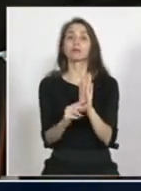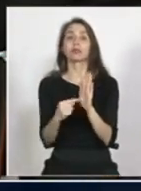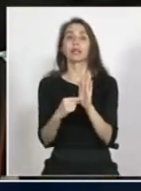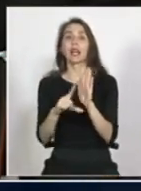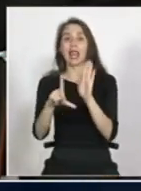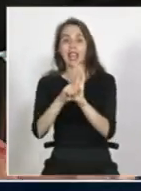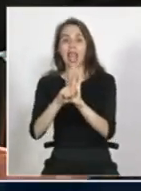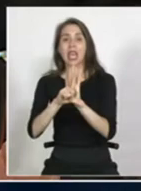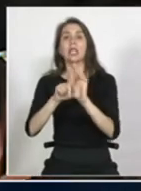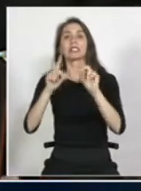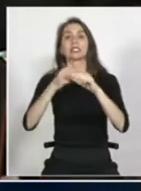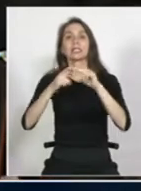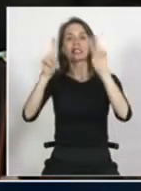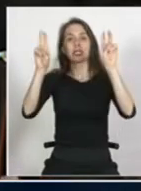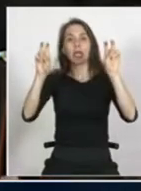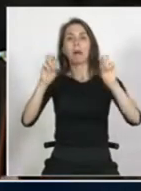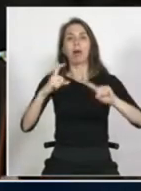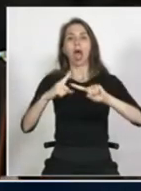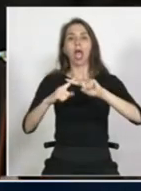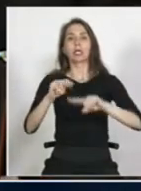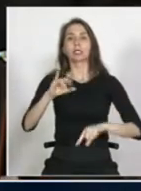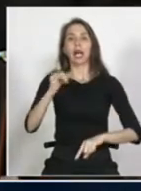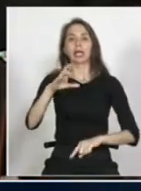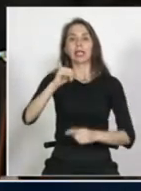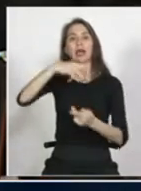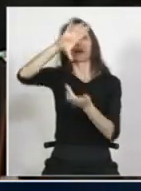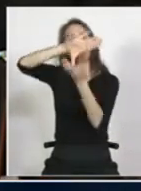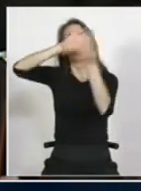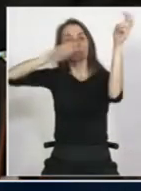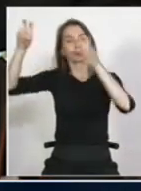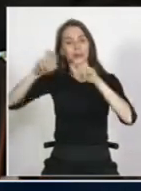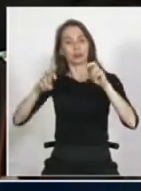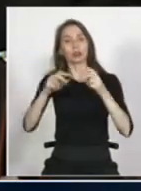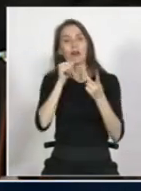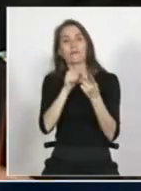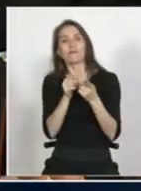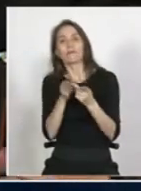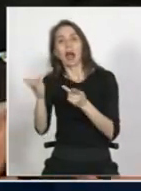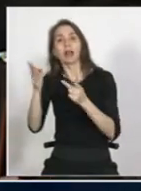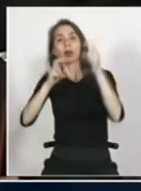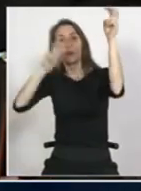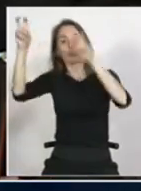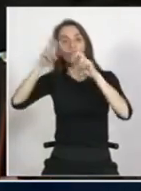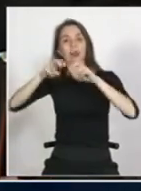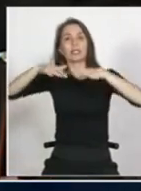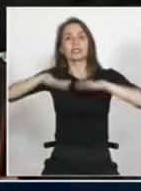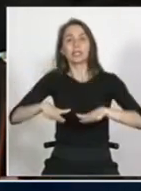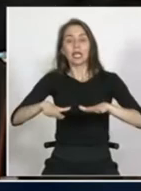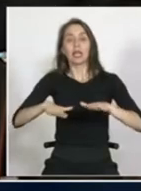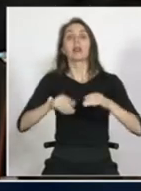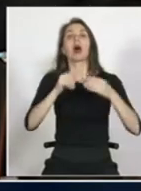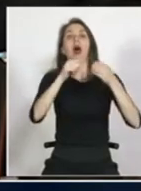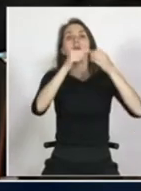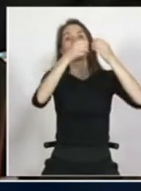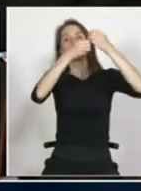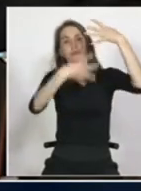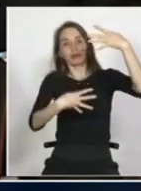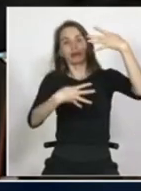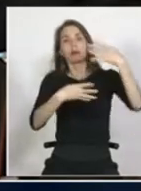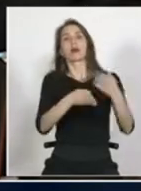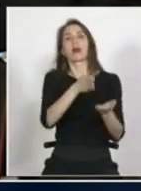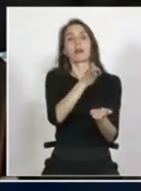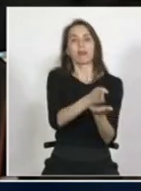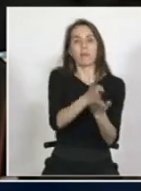extranjería, con el otro brazo, digamos, de migración, porque obviamente tiene un catálogo de derechos y deberes, pero en general